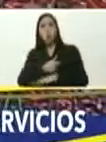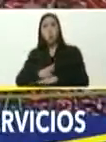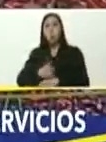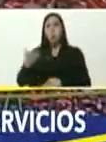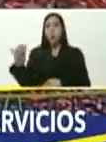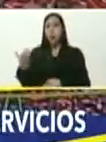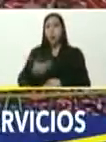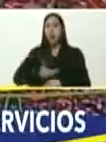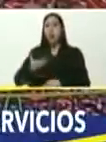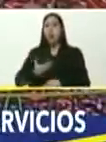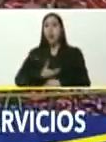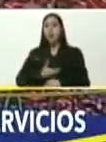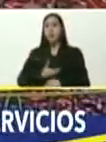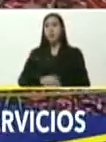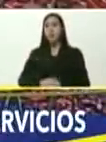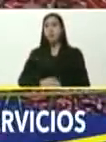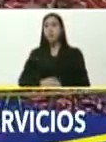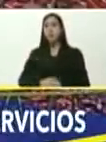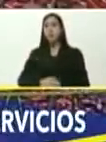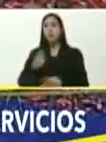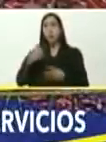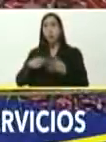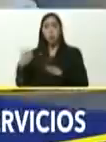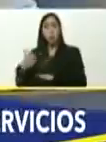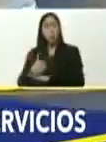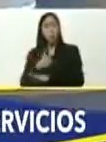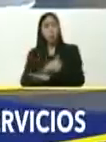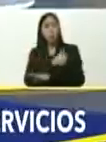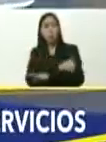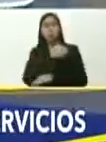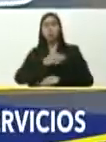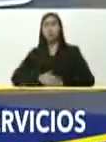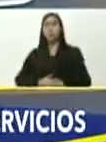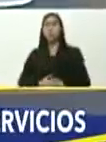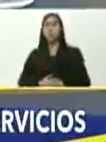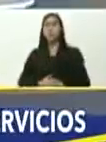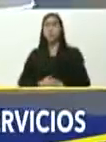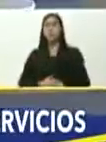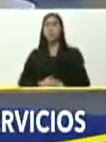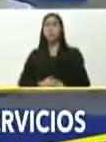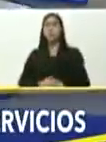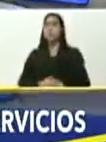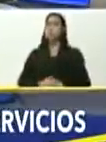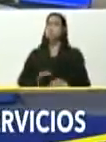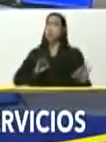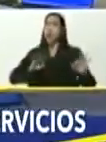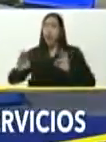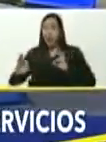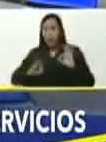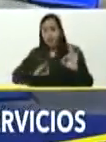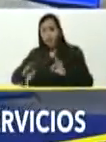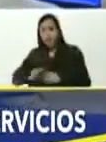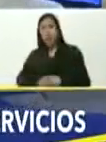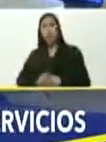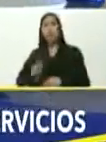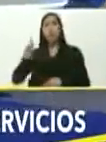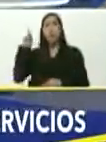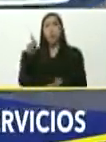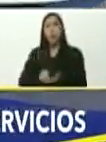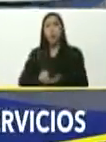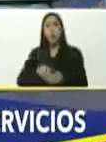alcaldías, consejos legislativos, y consejos municipales, hay que prepararse, para ir a votar,